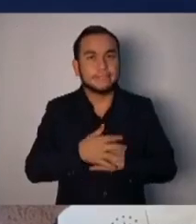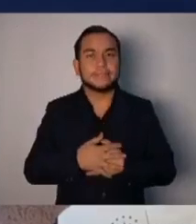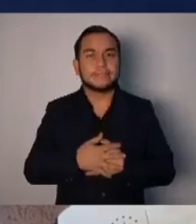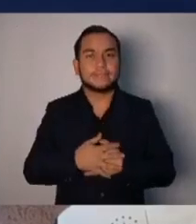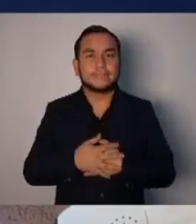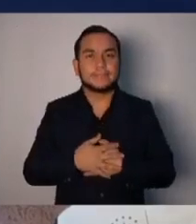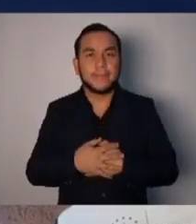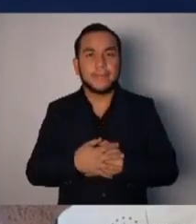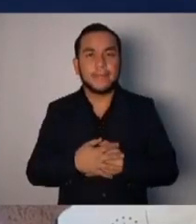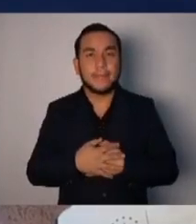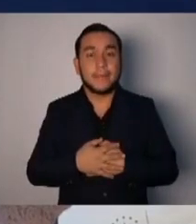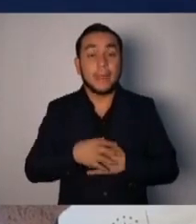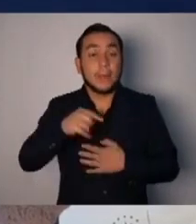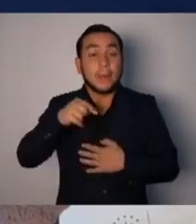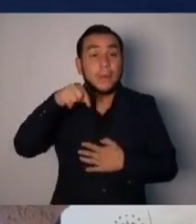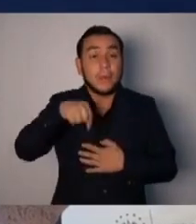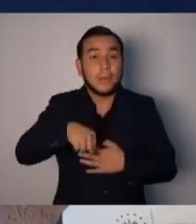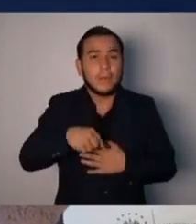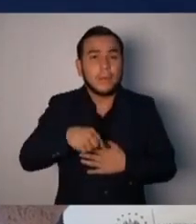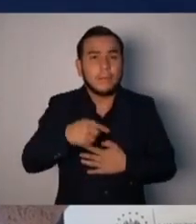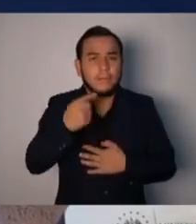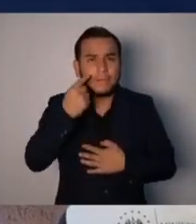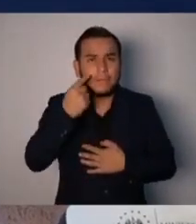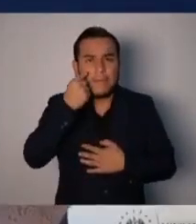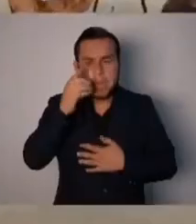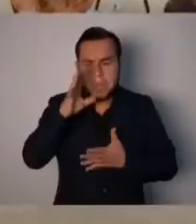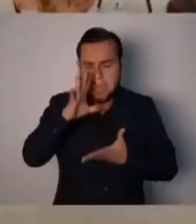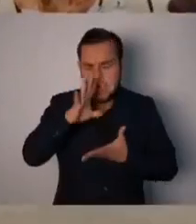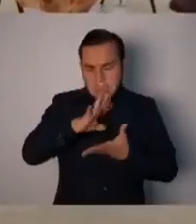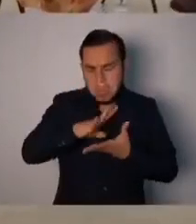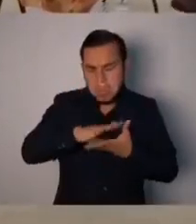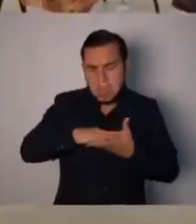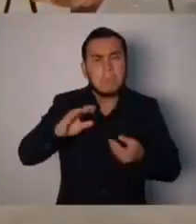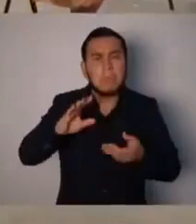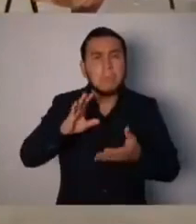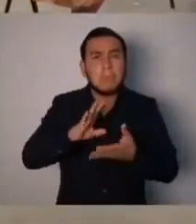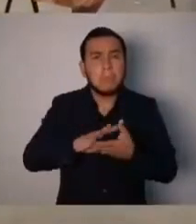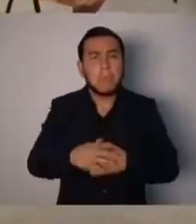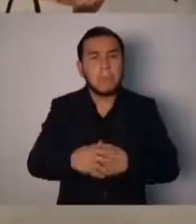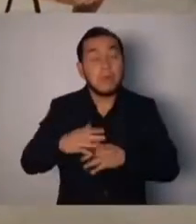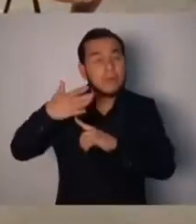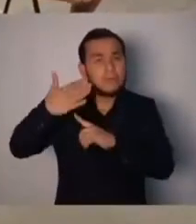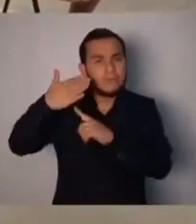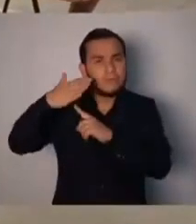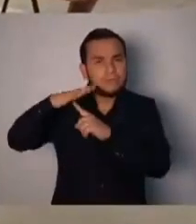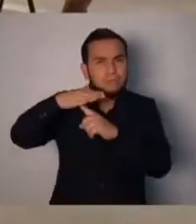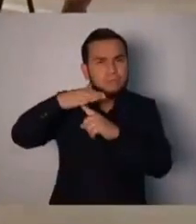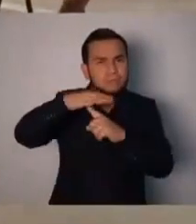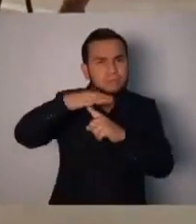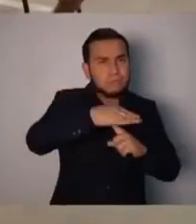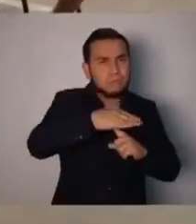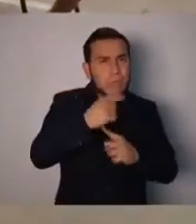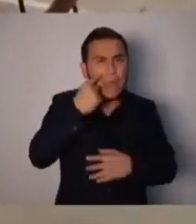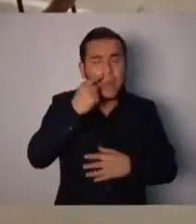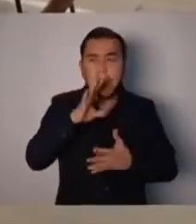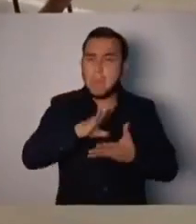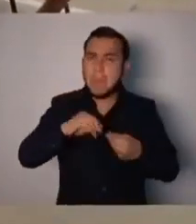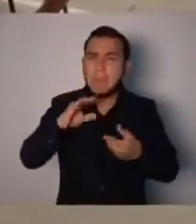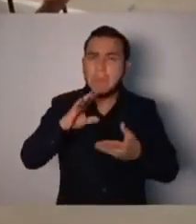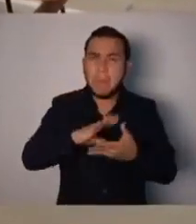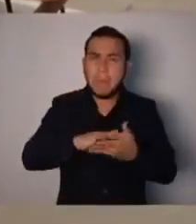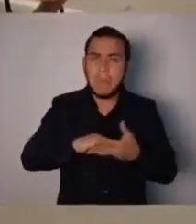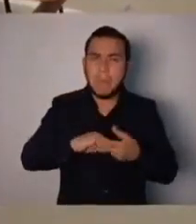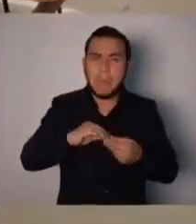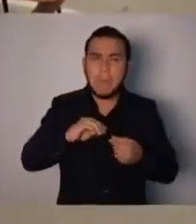Y ahora me cuentan, veníamos en el helicóptero para acá. Y me cuentan que la Asamblea